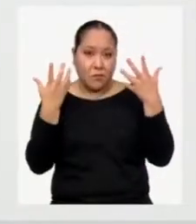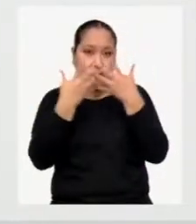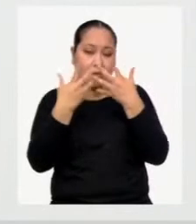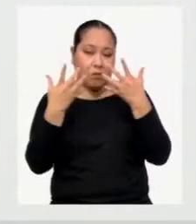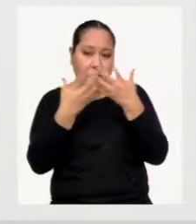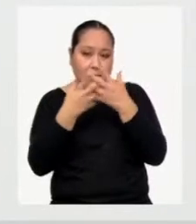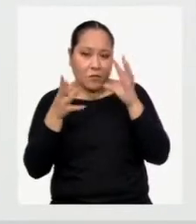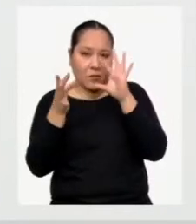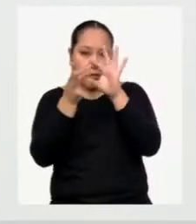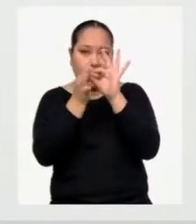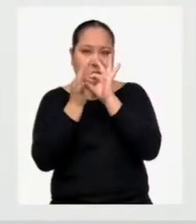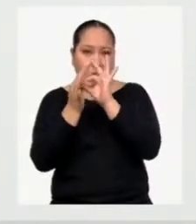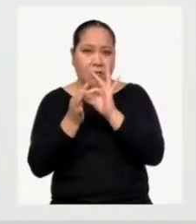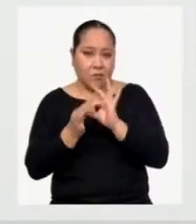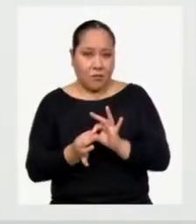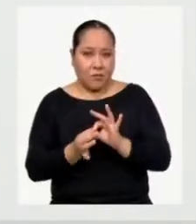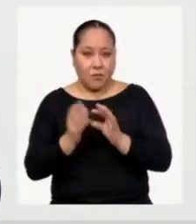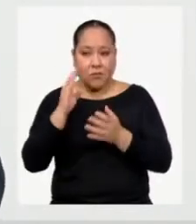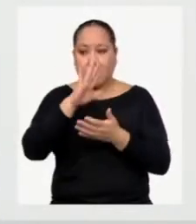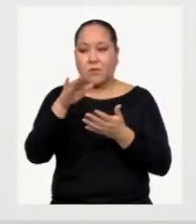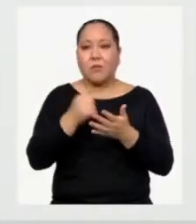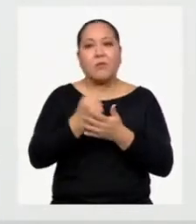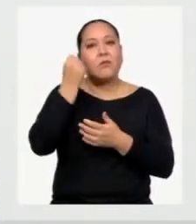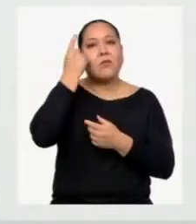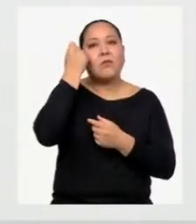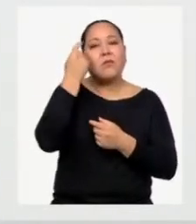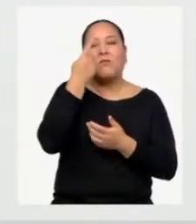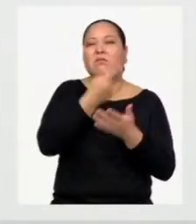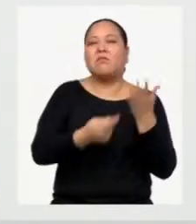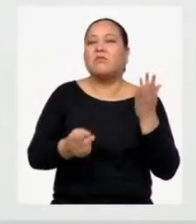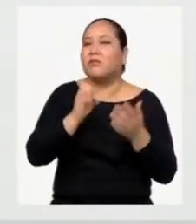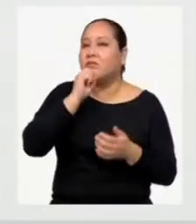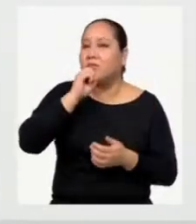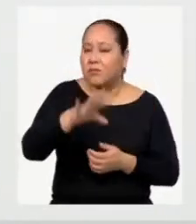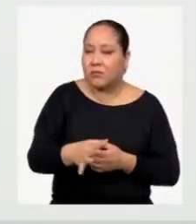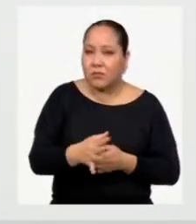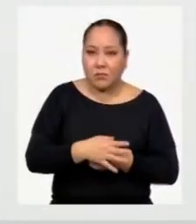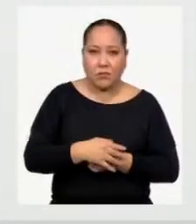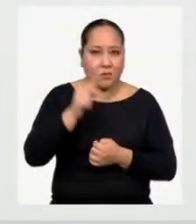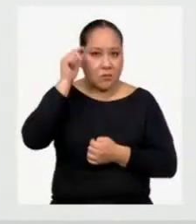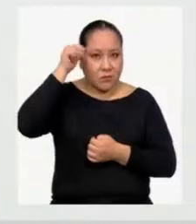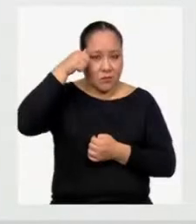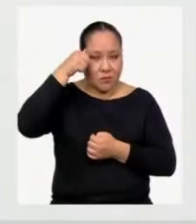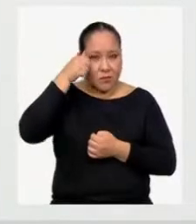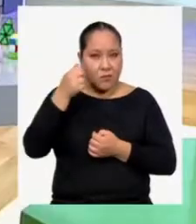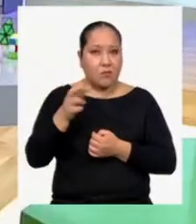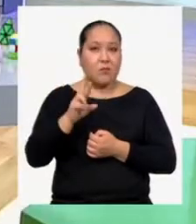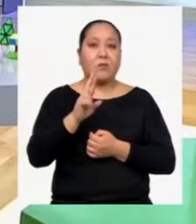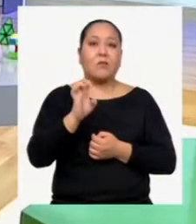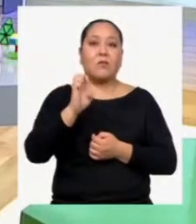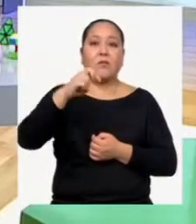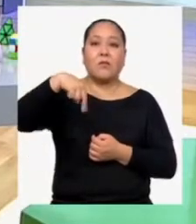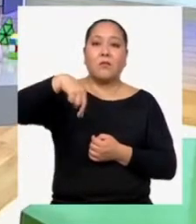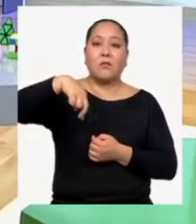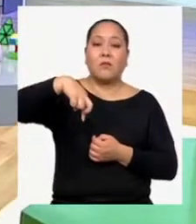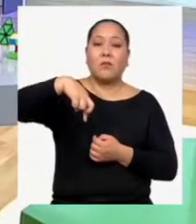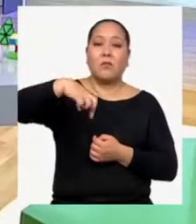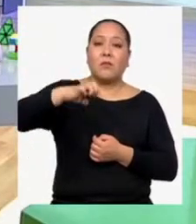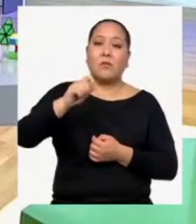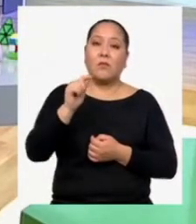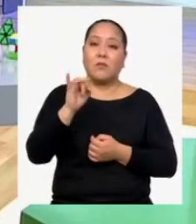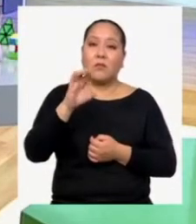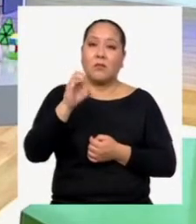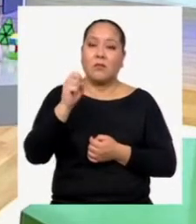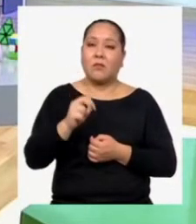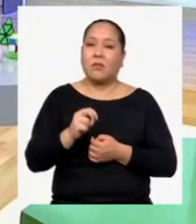entre sí Para que todos entiendan de qué se está hablando ¿Recuerda la repetición? Sí Se